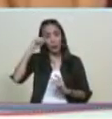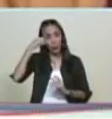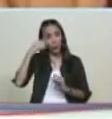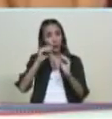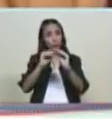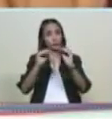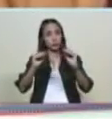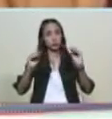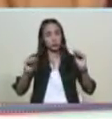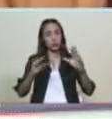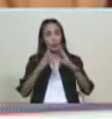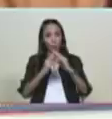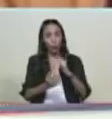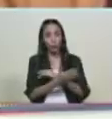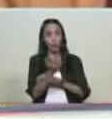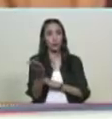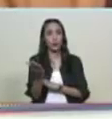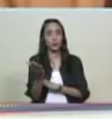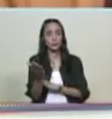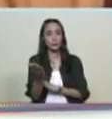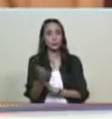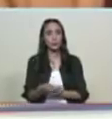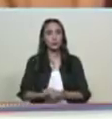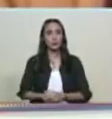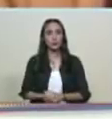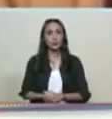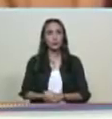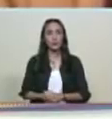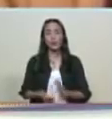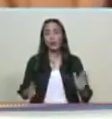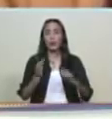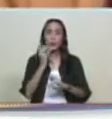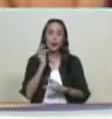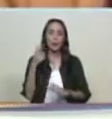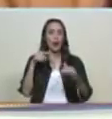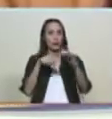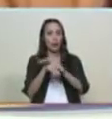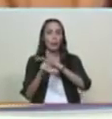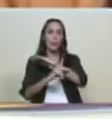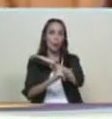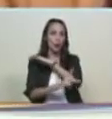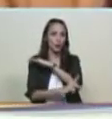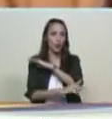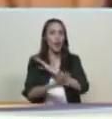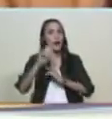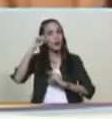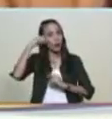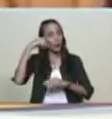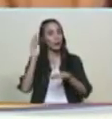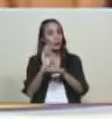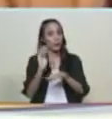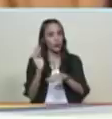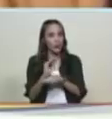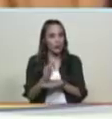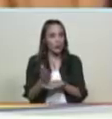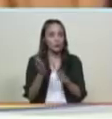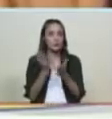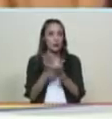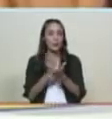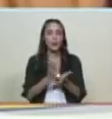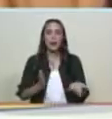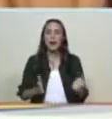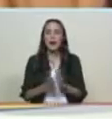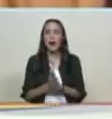al público que hace uso de estas instalaciones de estos espacios naturales el cuidado que hay que tener porque hay que cuidar la